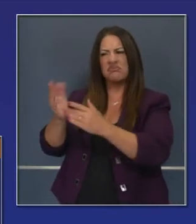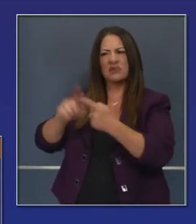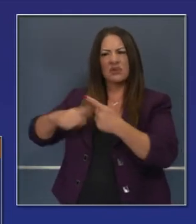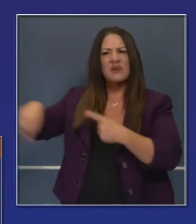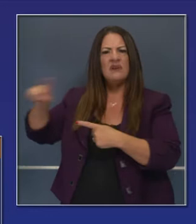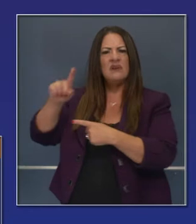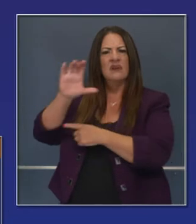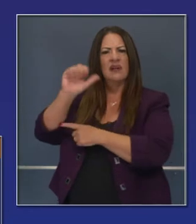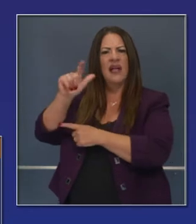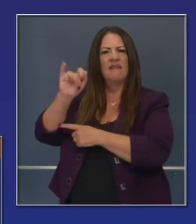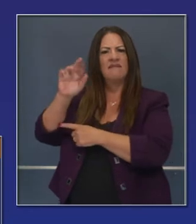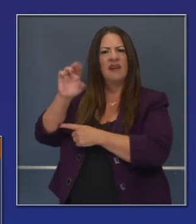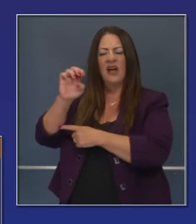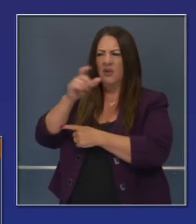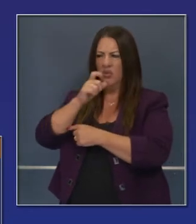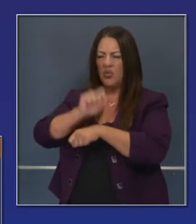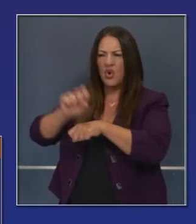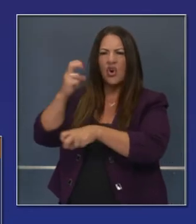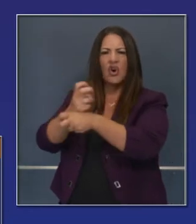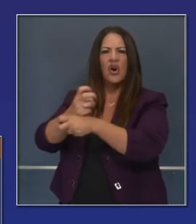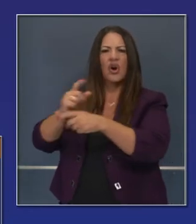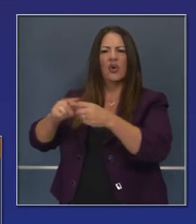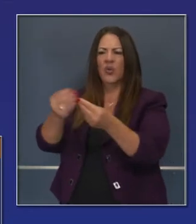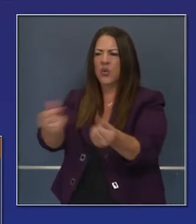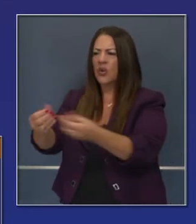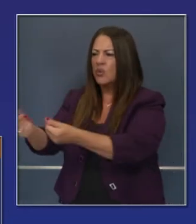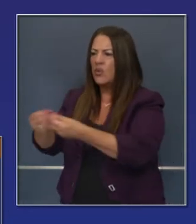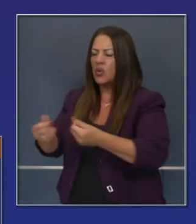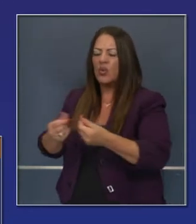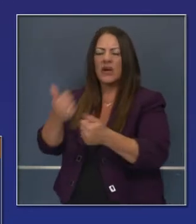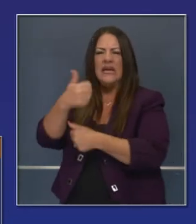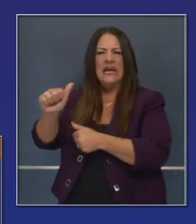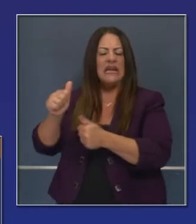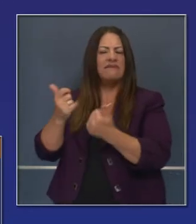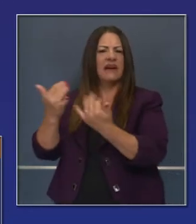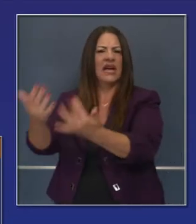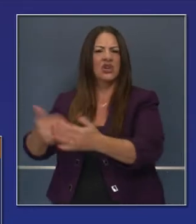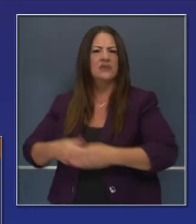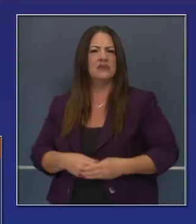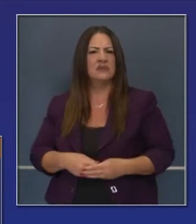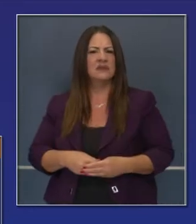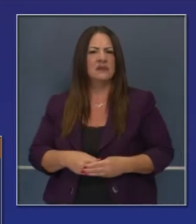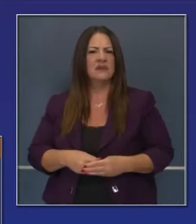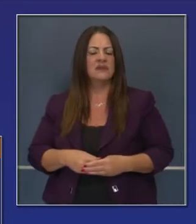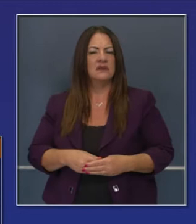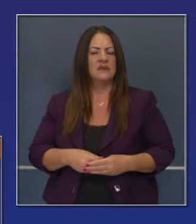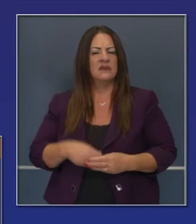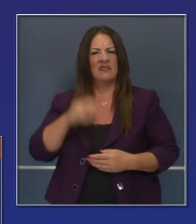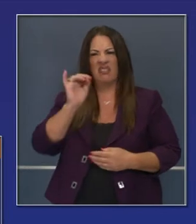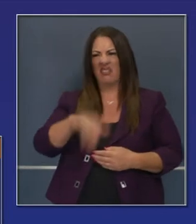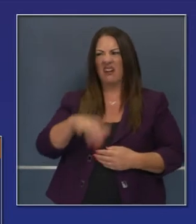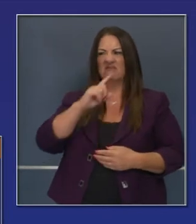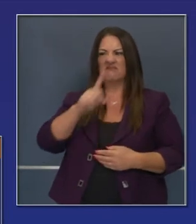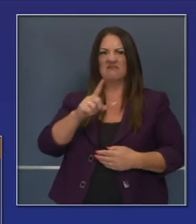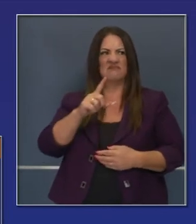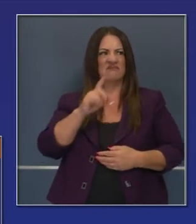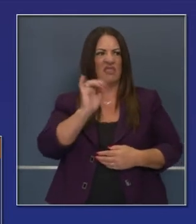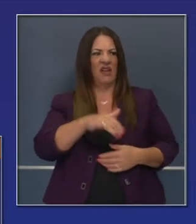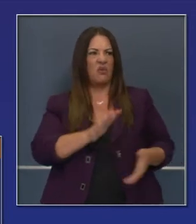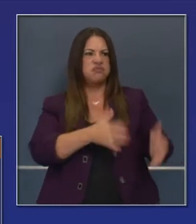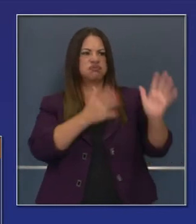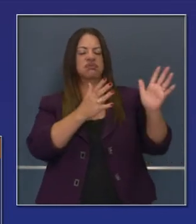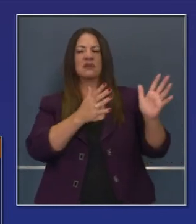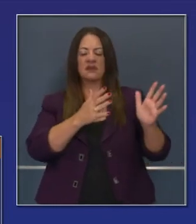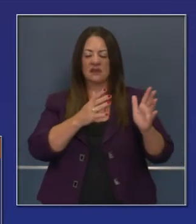reconocer ese trabajo con estos fuertes vientos que puedan suprimir 42 inicios de